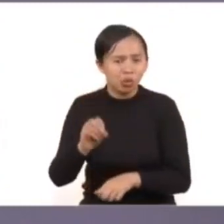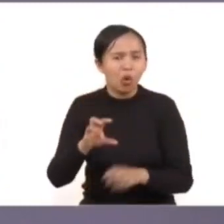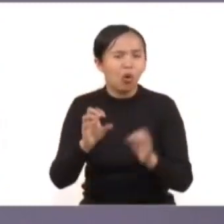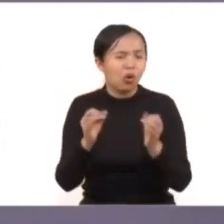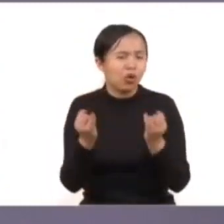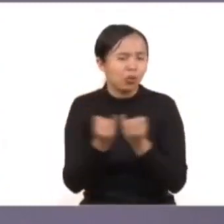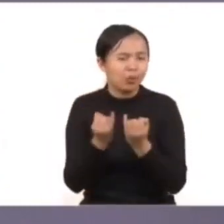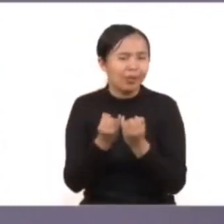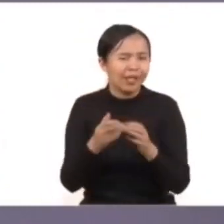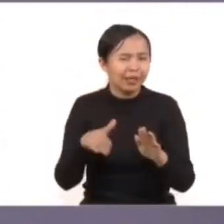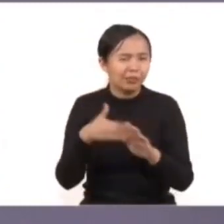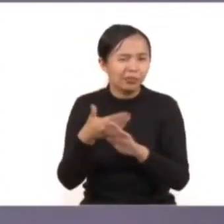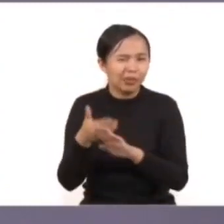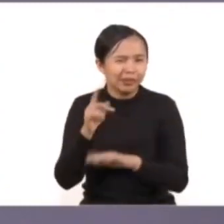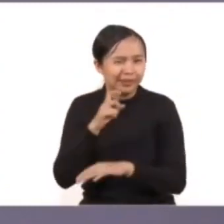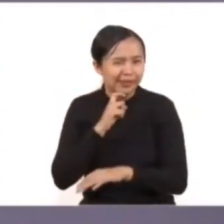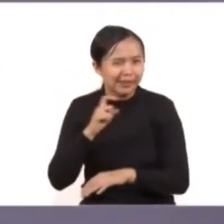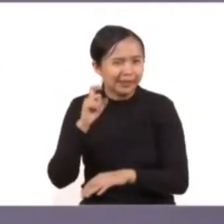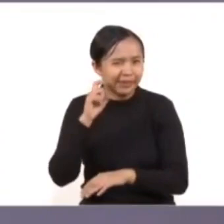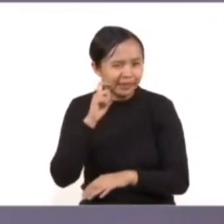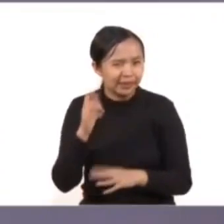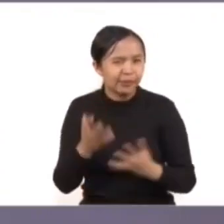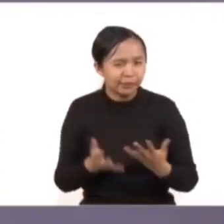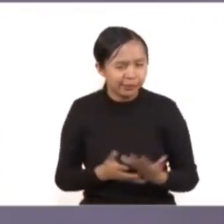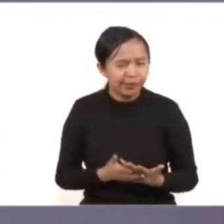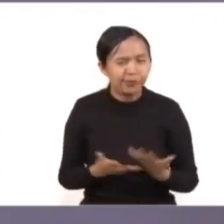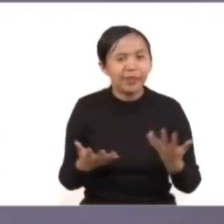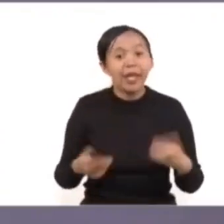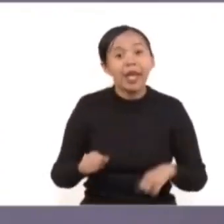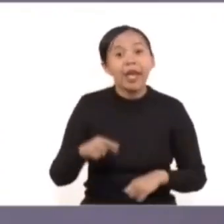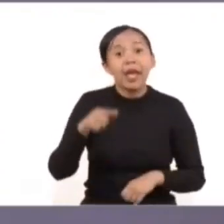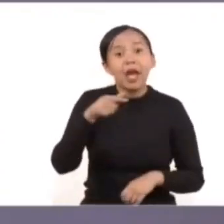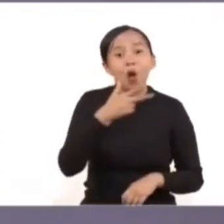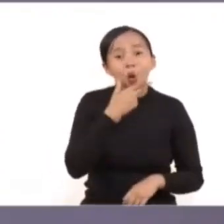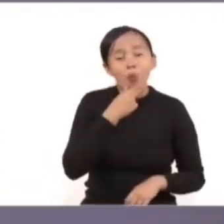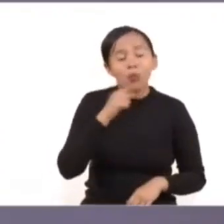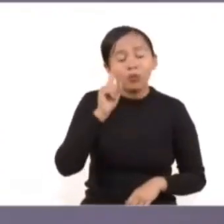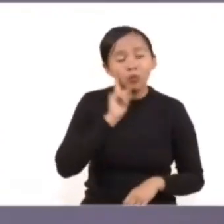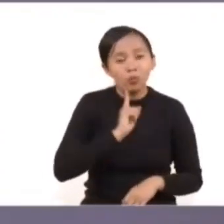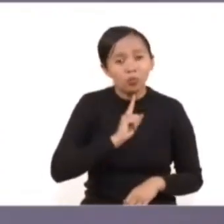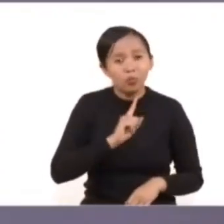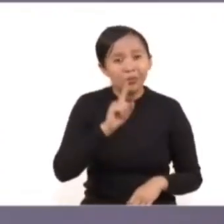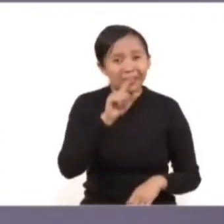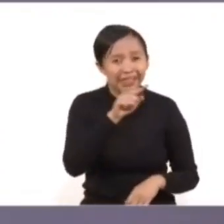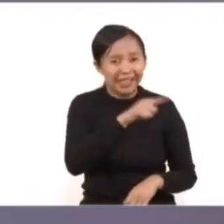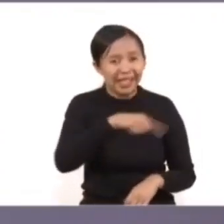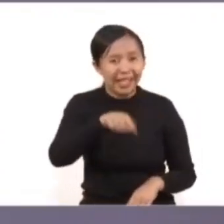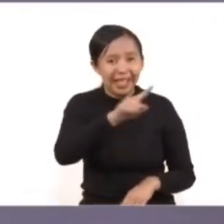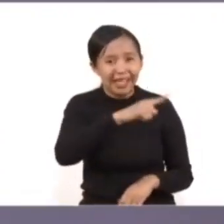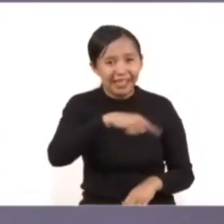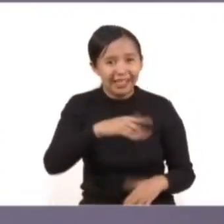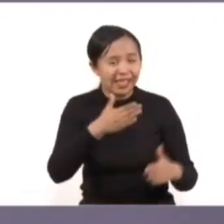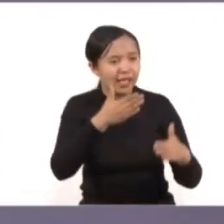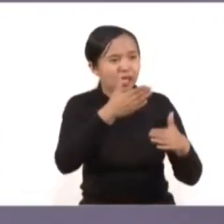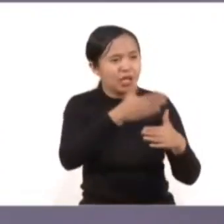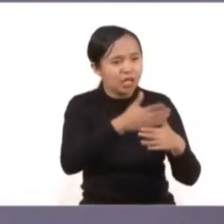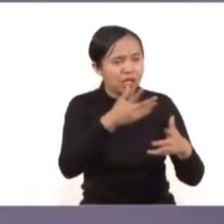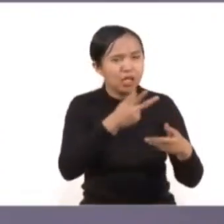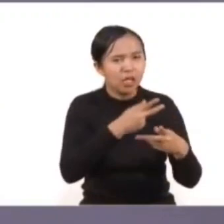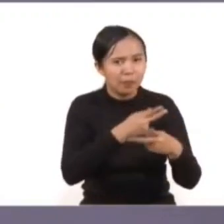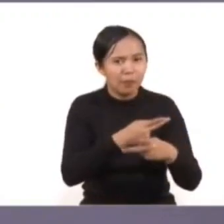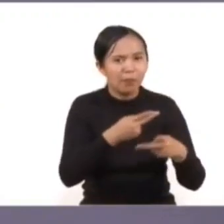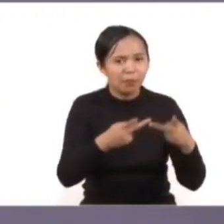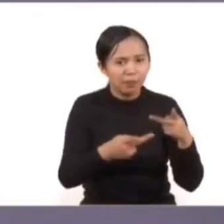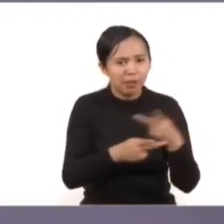En este país hay cerca de cinco millones de jóvenes, hombres y mujeres que acuden a las escuelas de nivel medio.